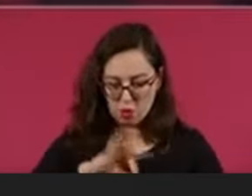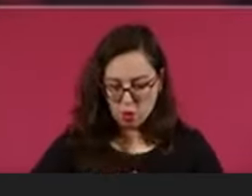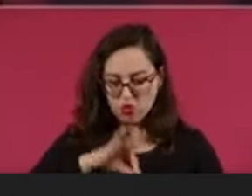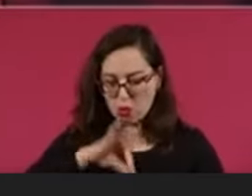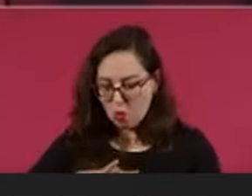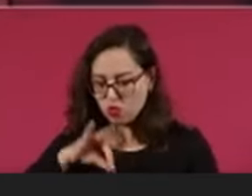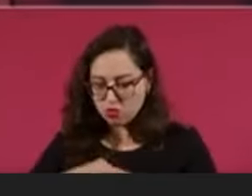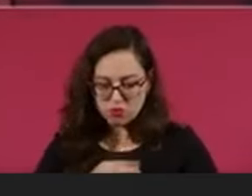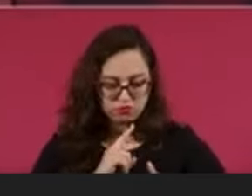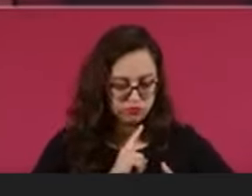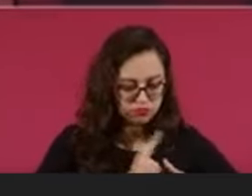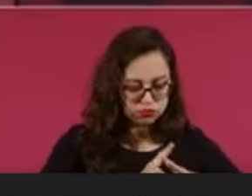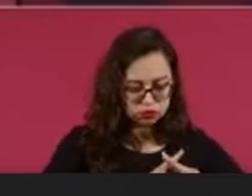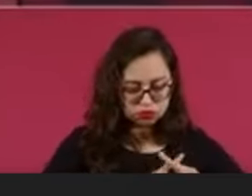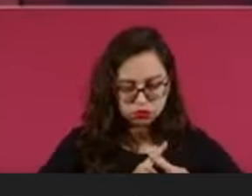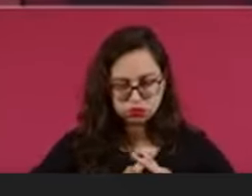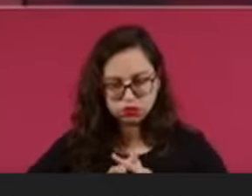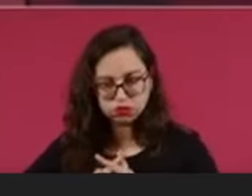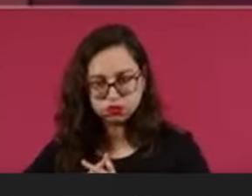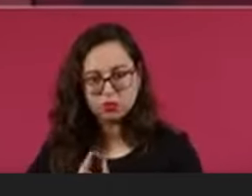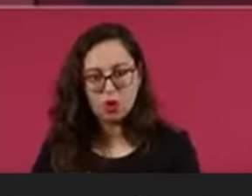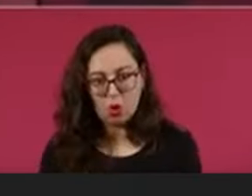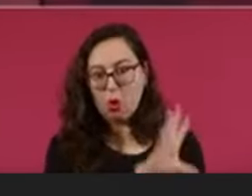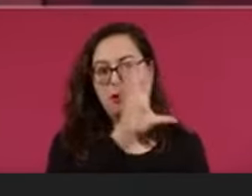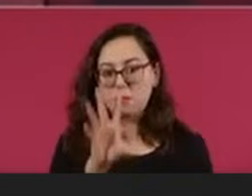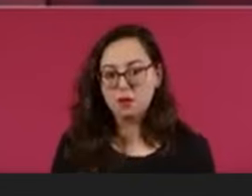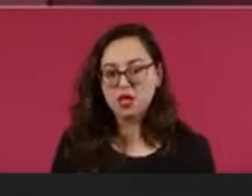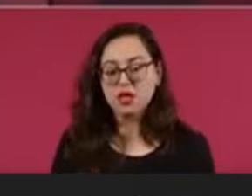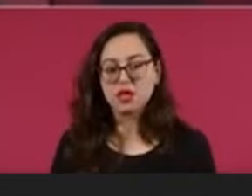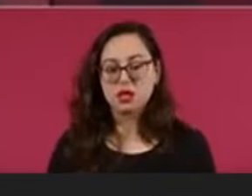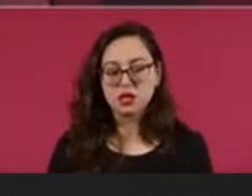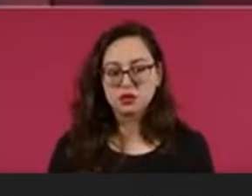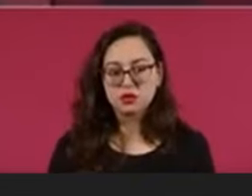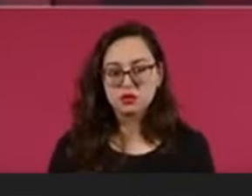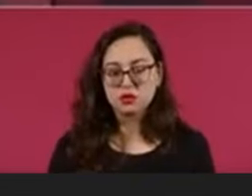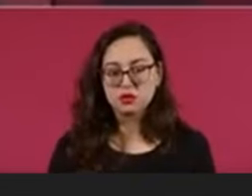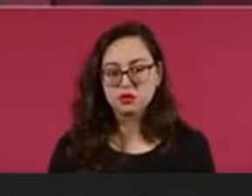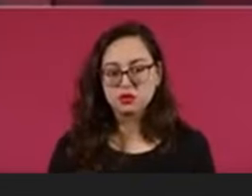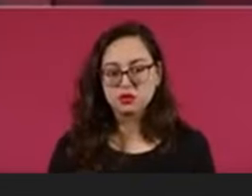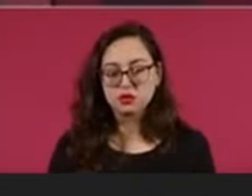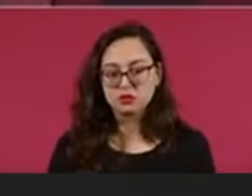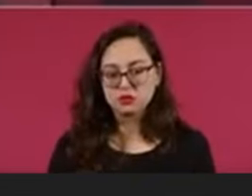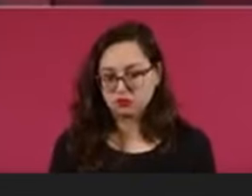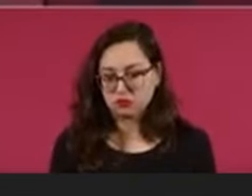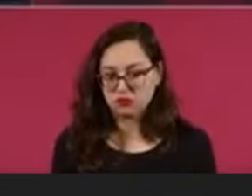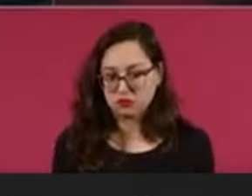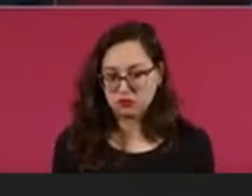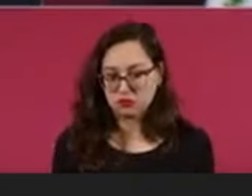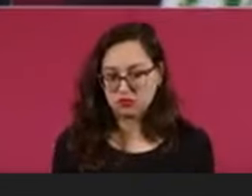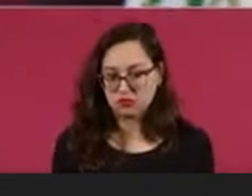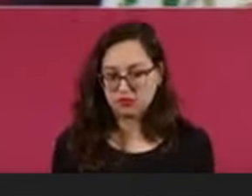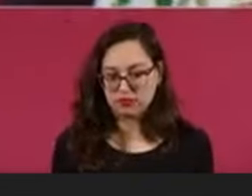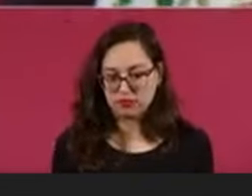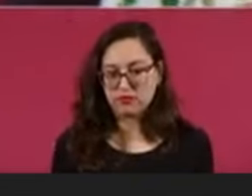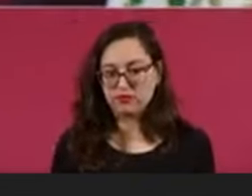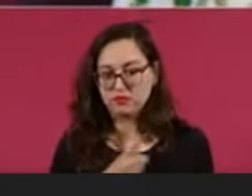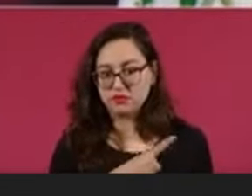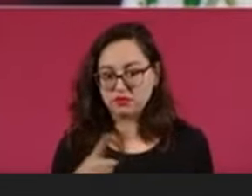pero que no haya desconocimiento a